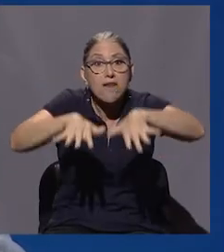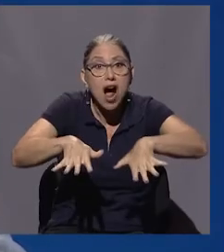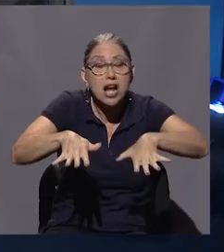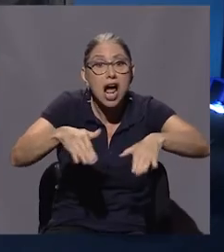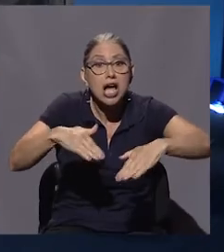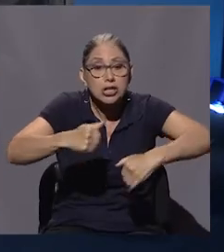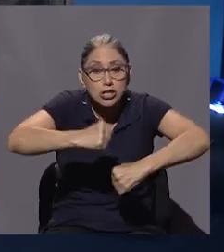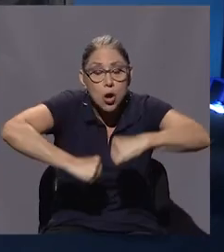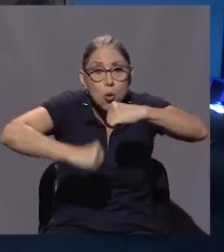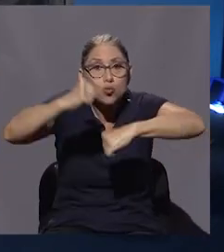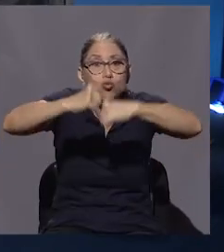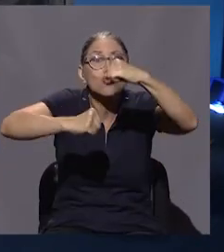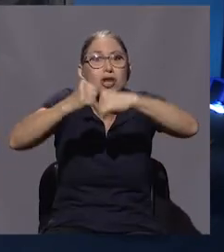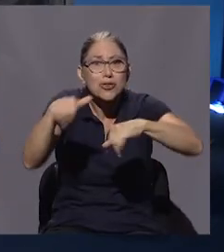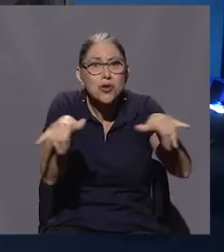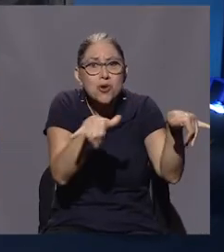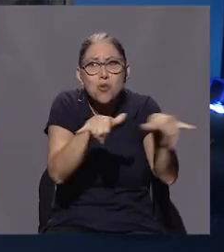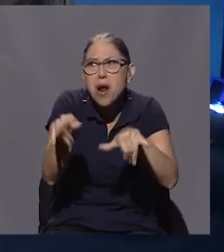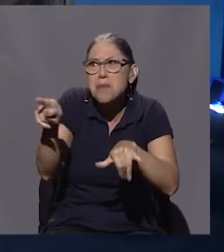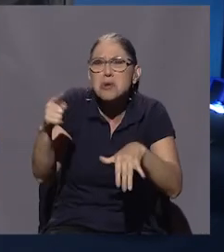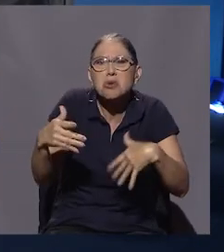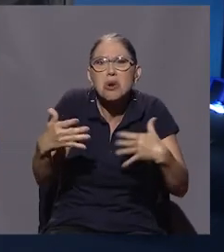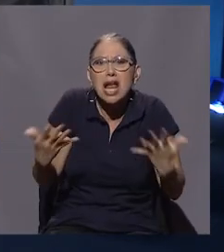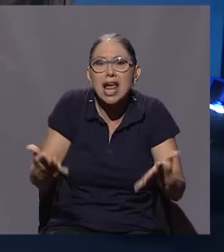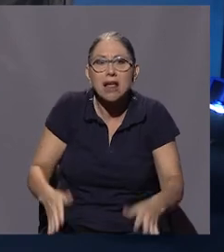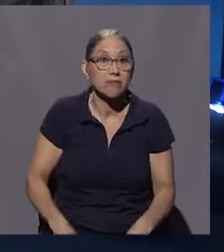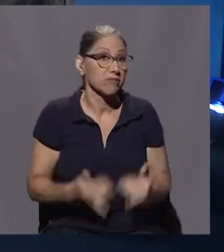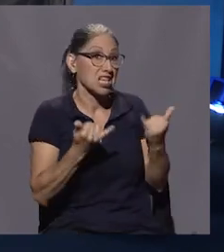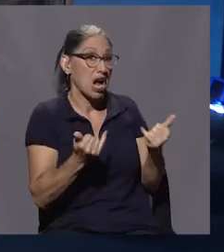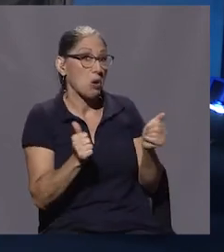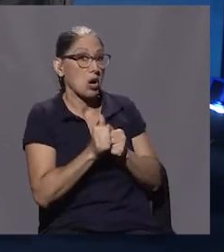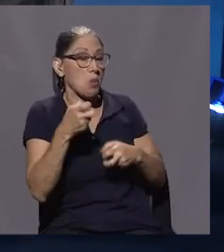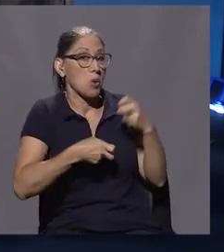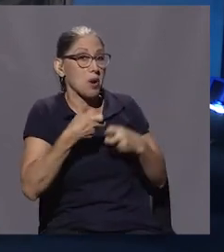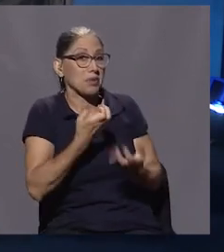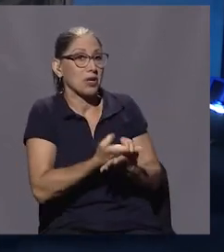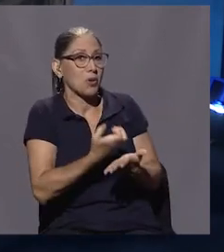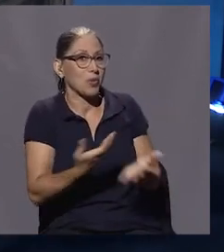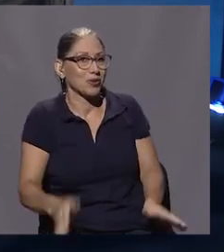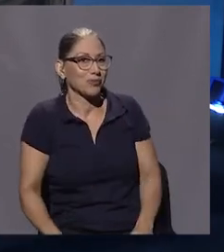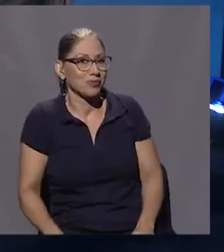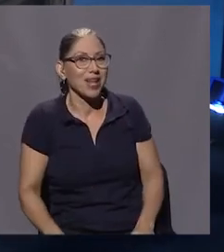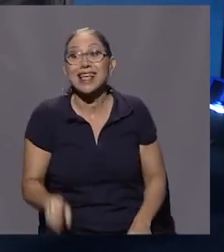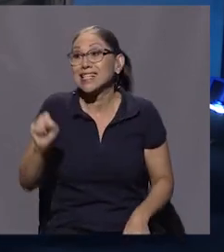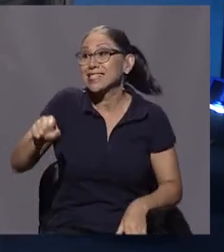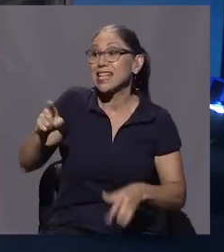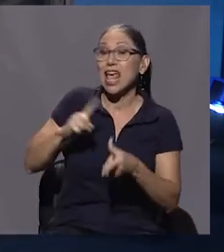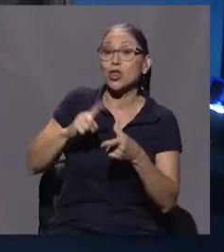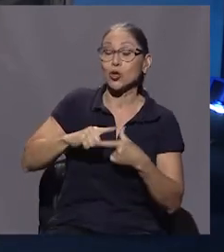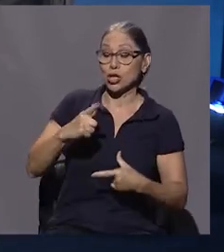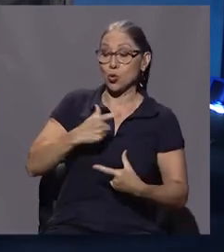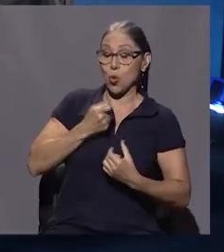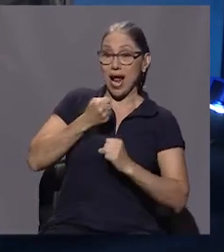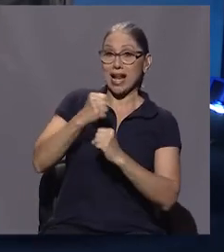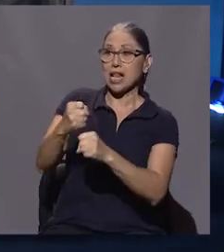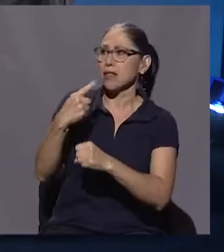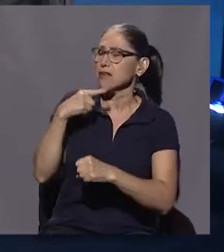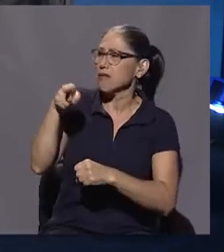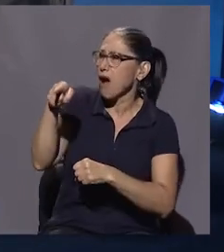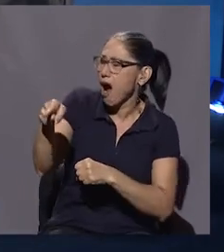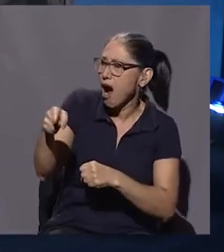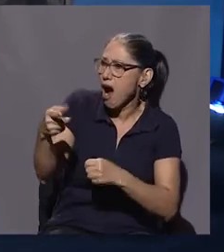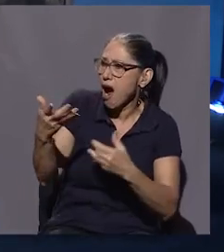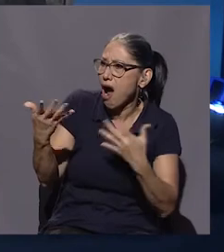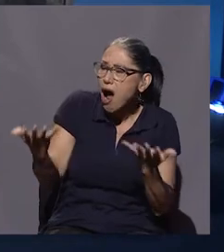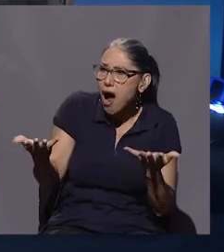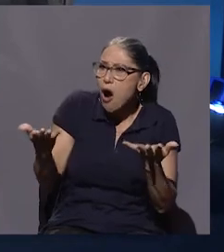crisis. En plena crisis. Con más de 26% de Entonces, a un alcalde se le ocurre que porque hoy le autoriza construir unos edificios en una calle,